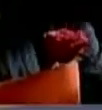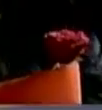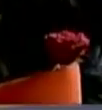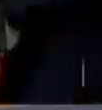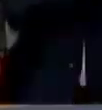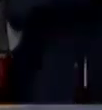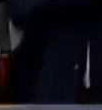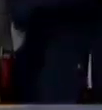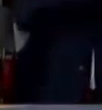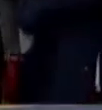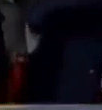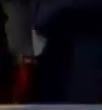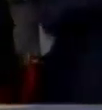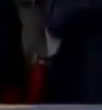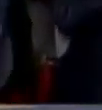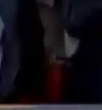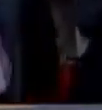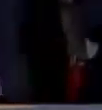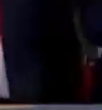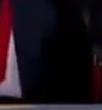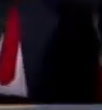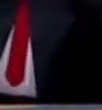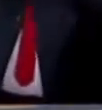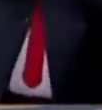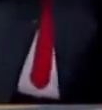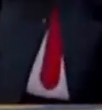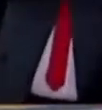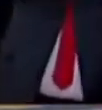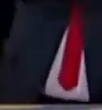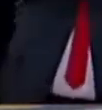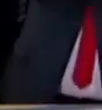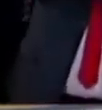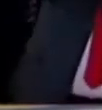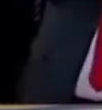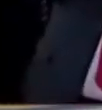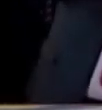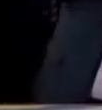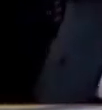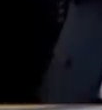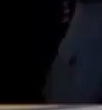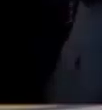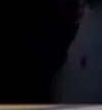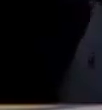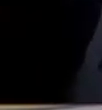directiva que va a subir el mando en términos inmediatos.